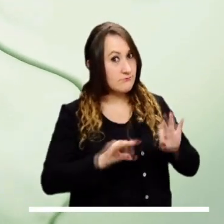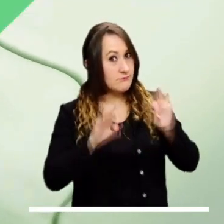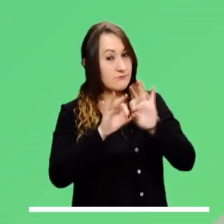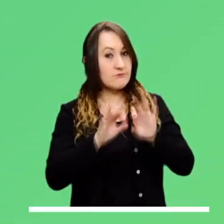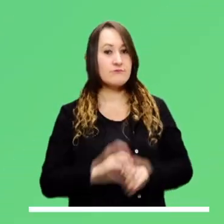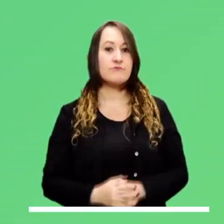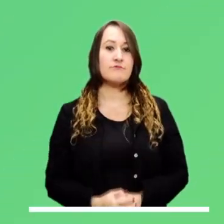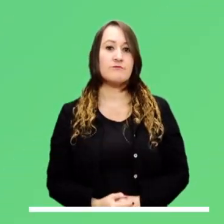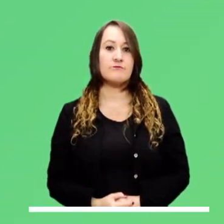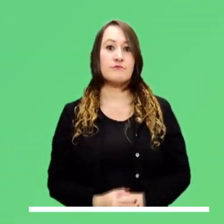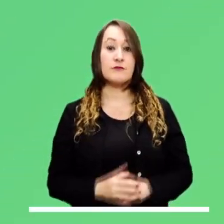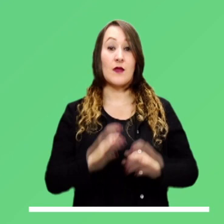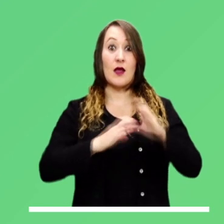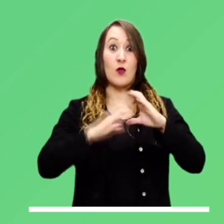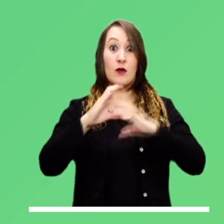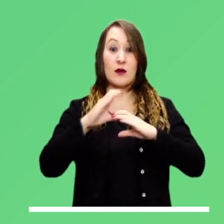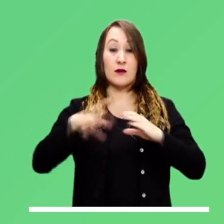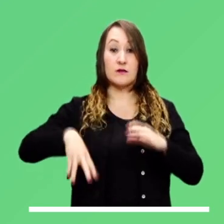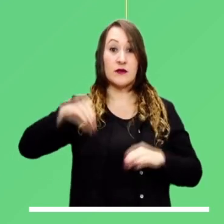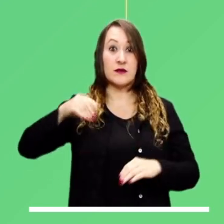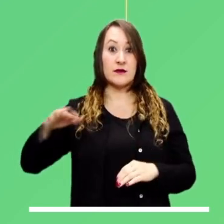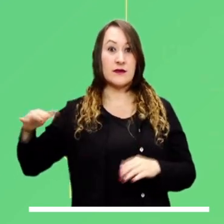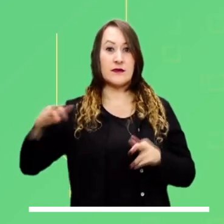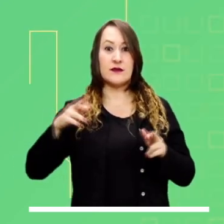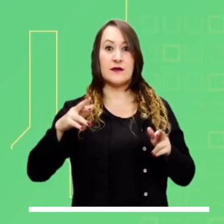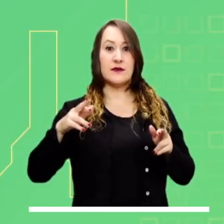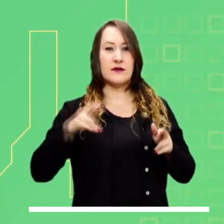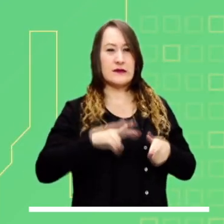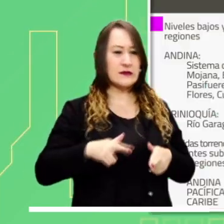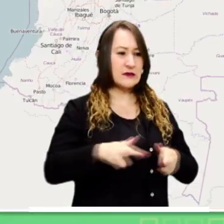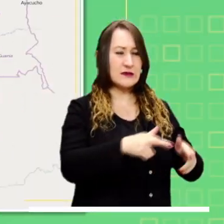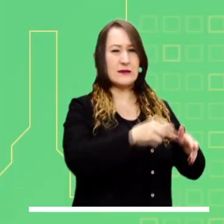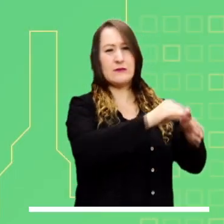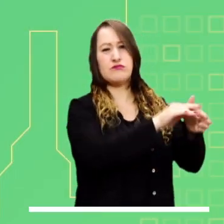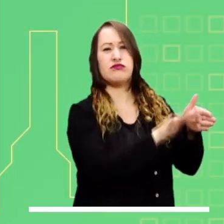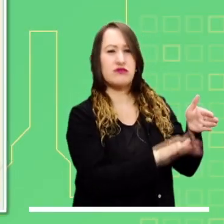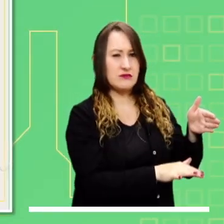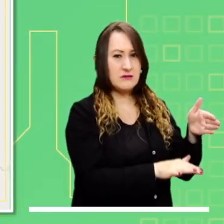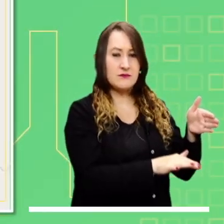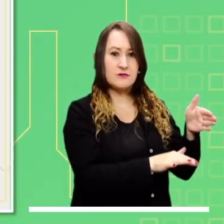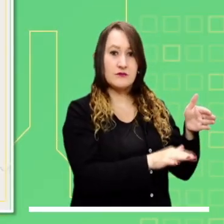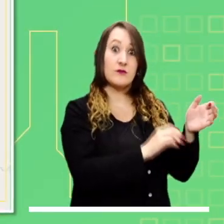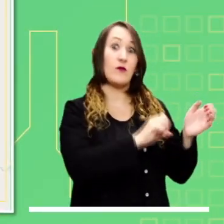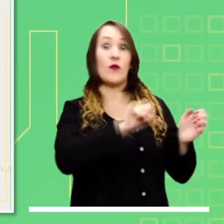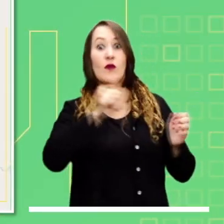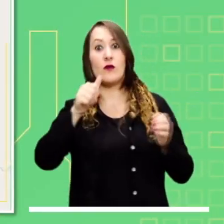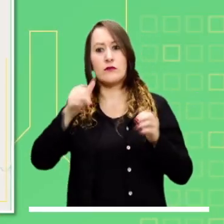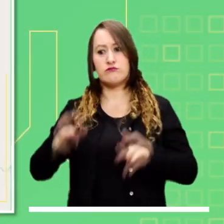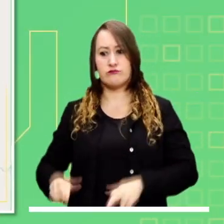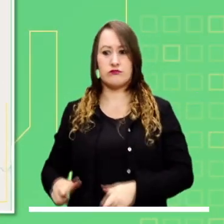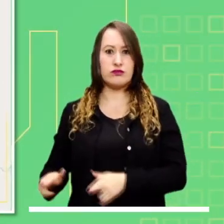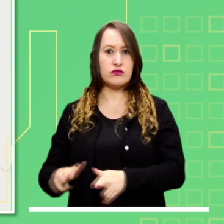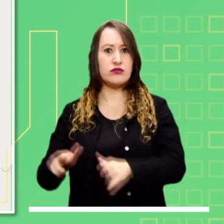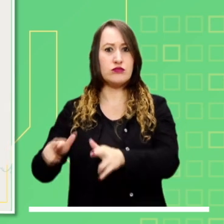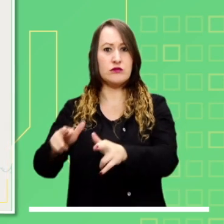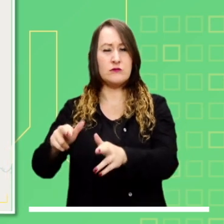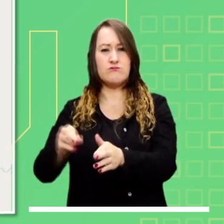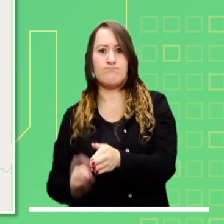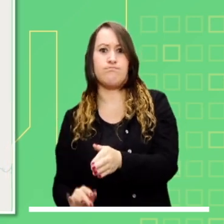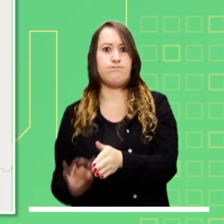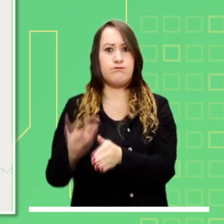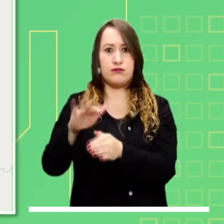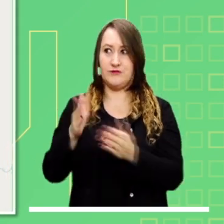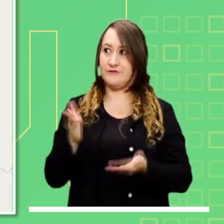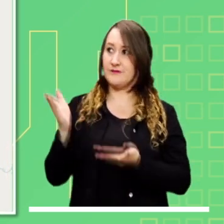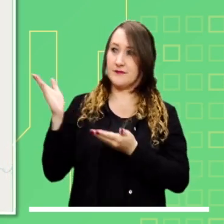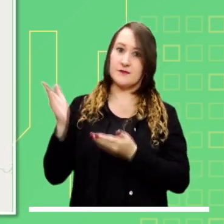Ahora veamos las principales alertas. En Cauca y Magdalena persiste niveles bajos en múltiples ciénagas y caños. Atención a